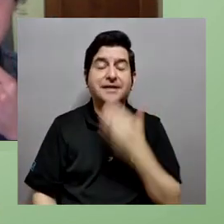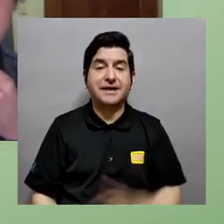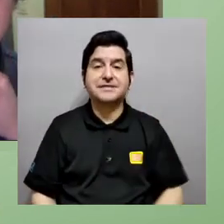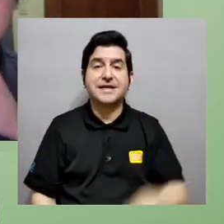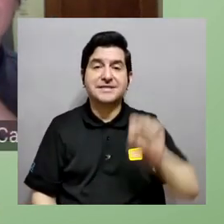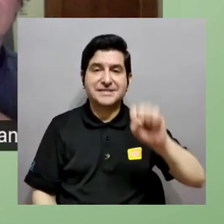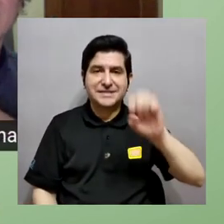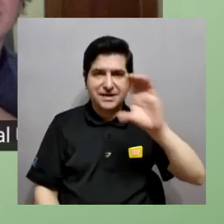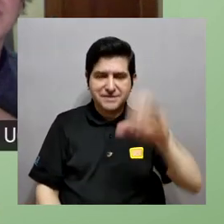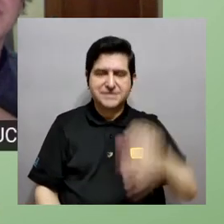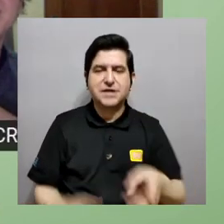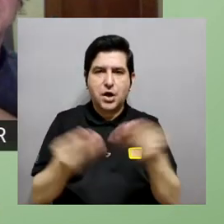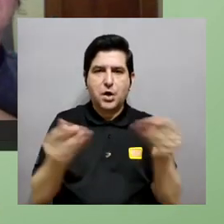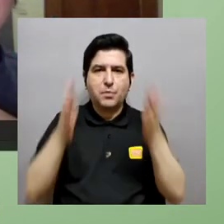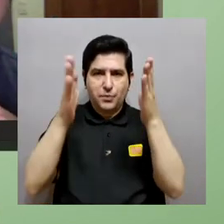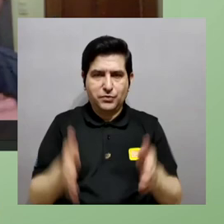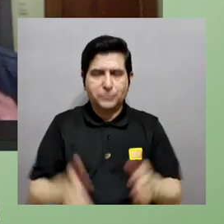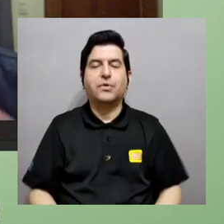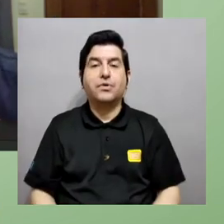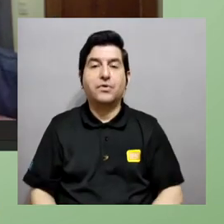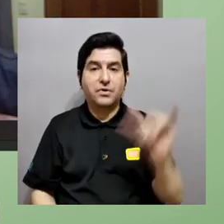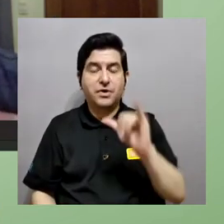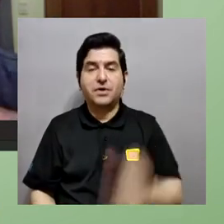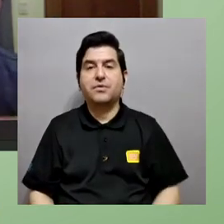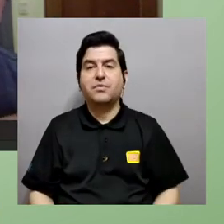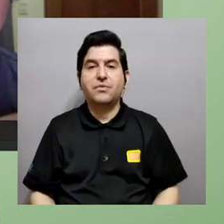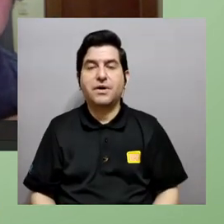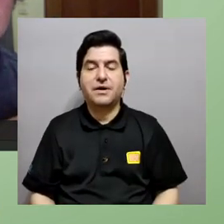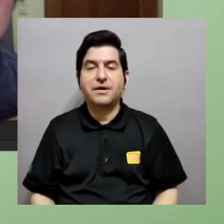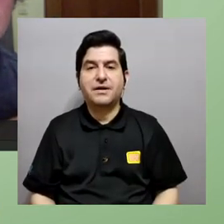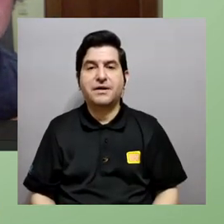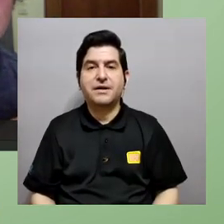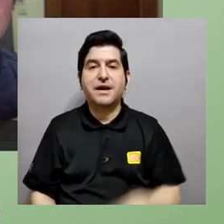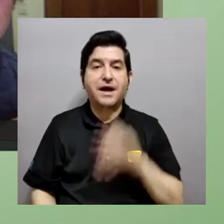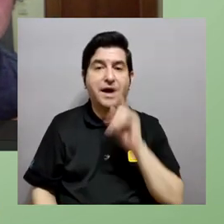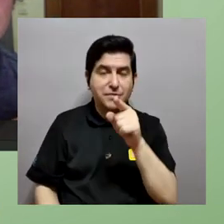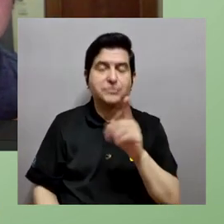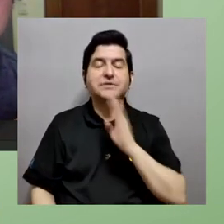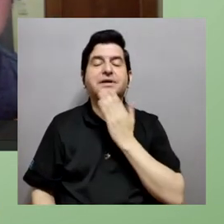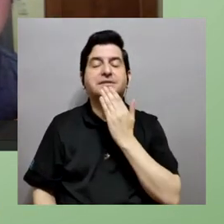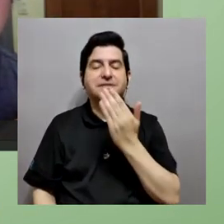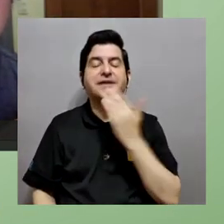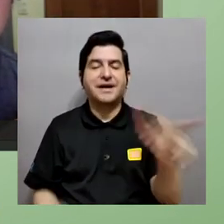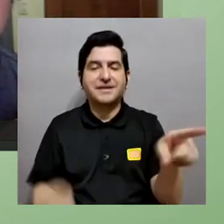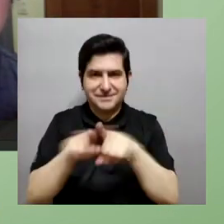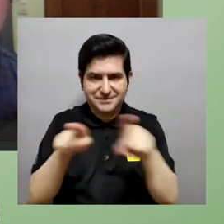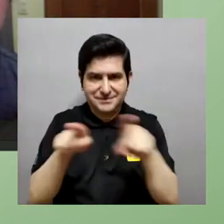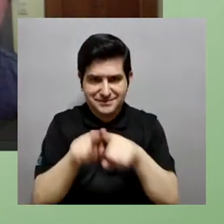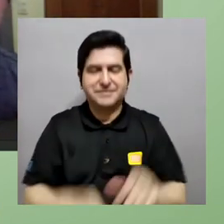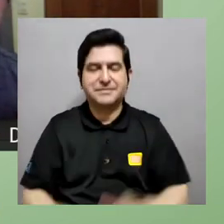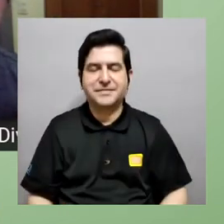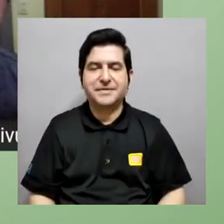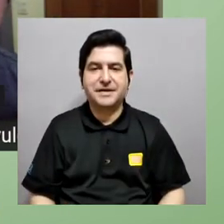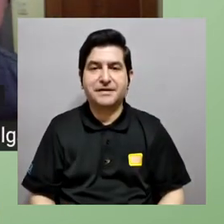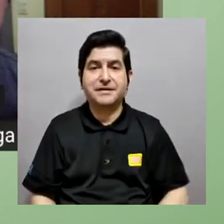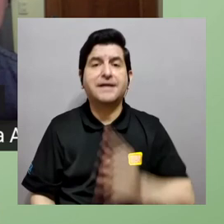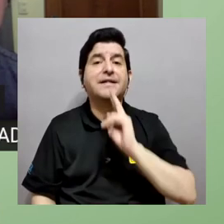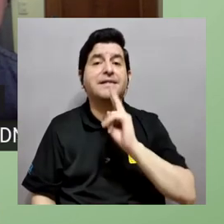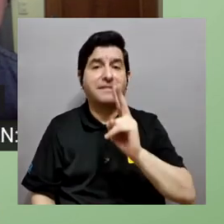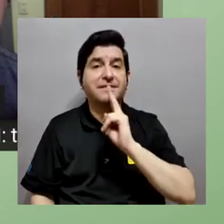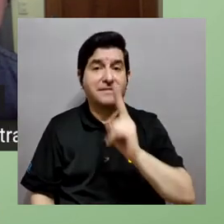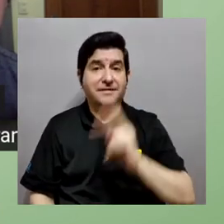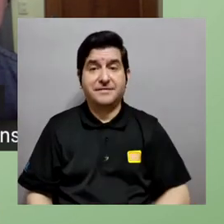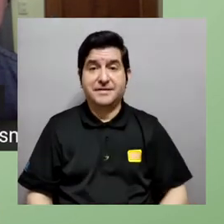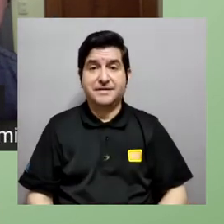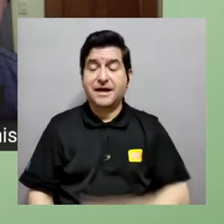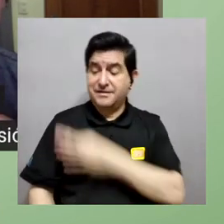para la Divulgación Nacional de las Ciencias gracias Sebastián Corrales por la producción gracias a las chicas gracias a ustedes